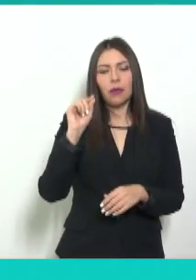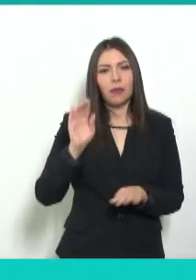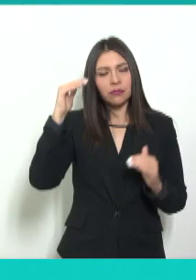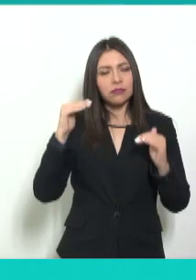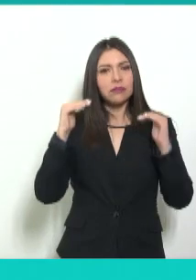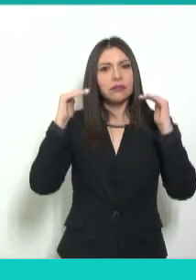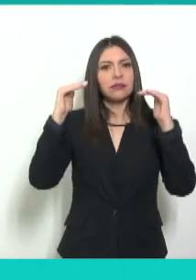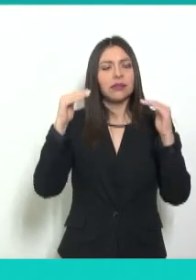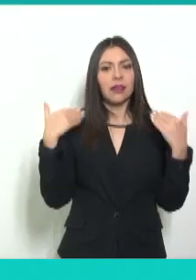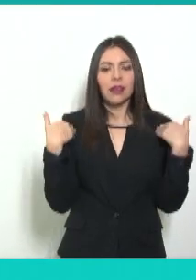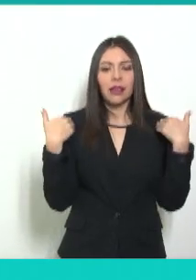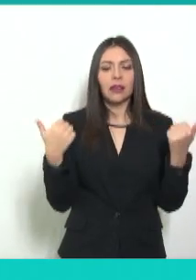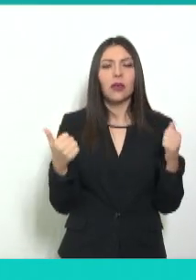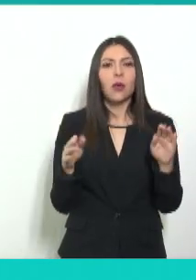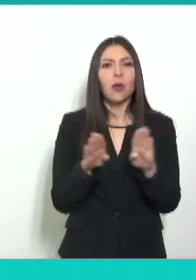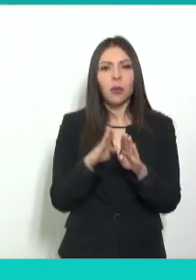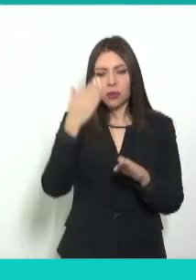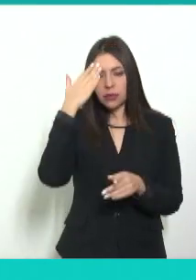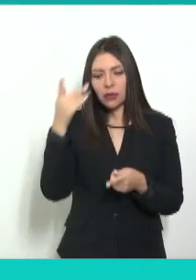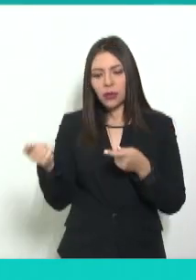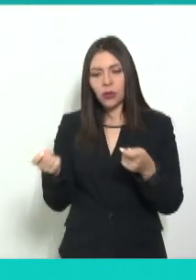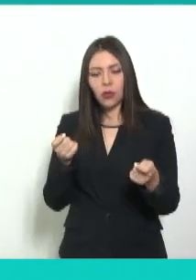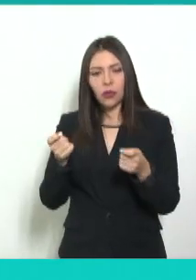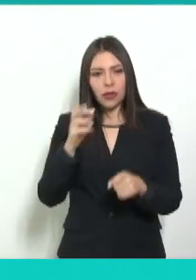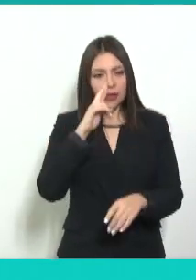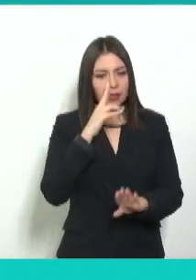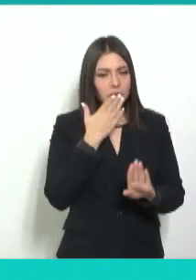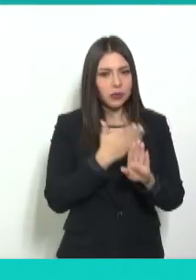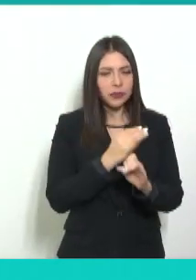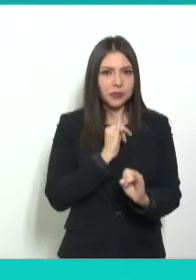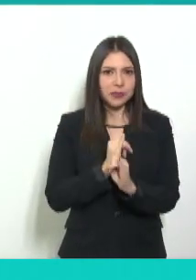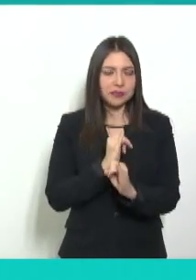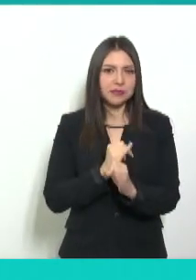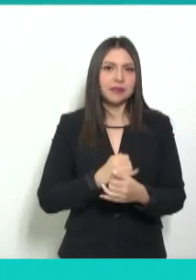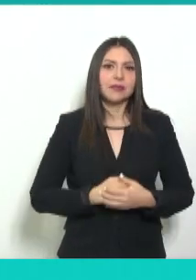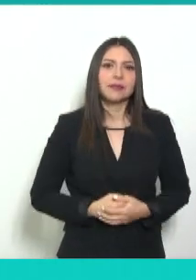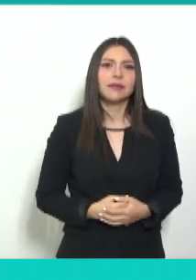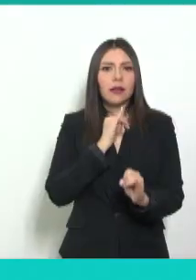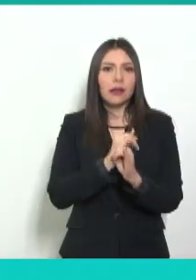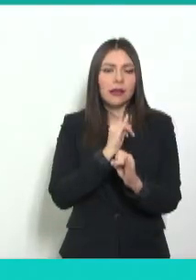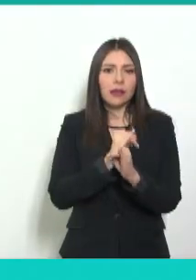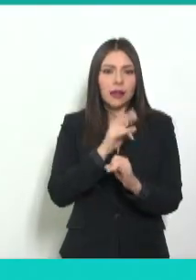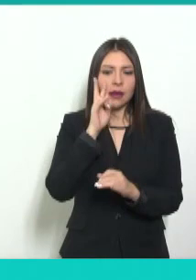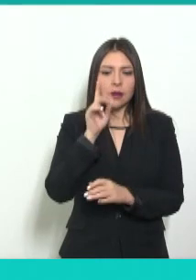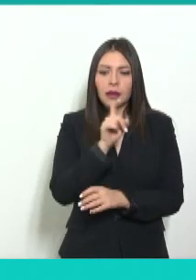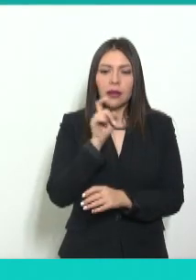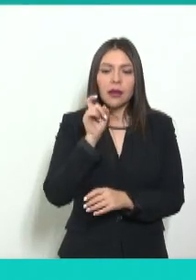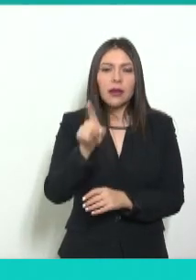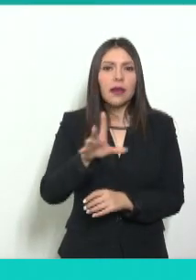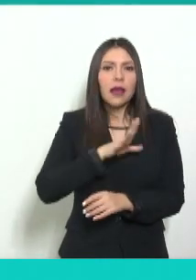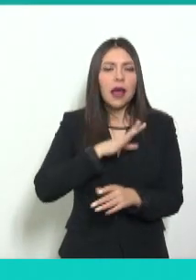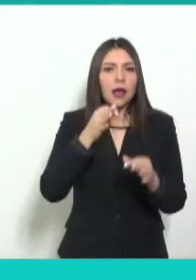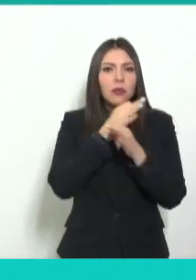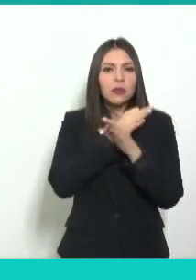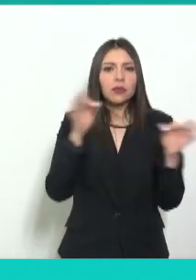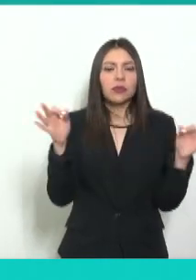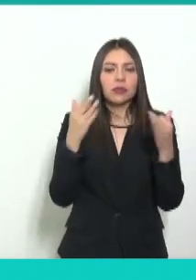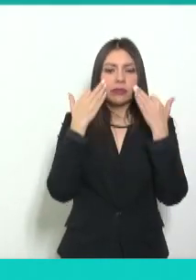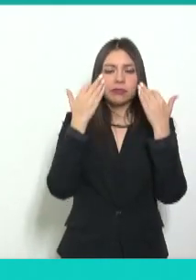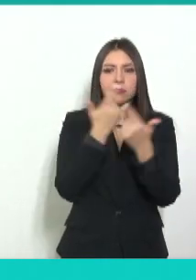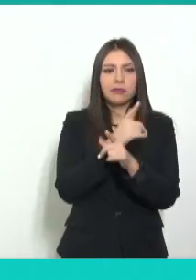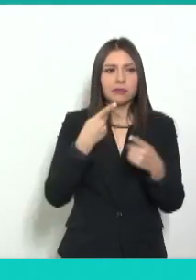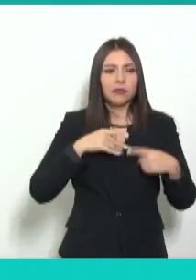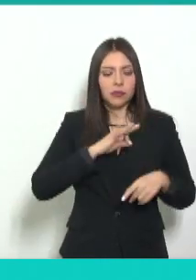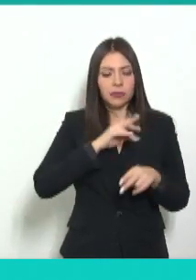Durante el Pleno Niñas y Niños, en el cual fungió como secretaria técnica Rosa María Bárcena Canuas, directora general de atención al Pleno del INAI, los comisionados